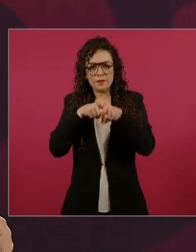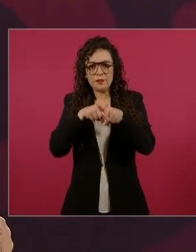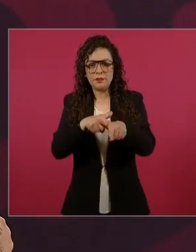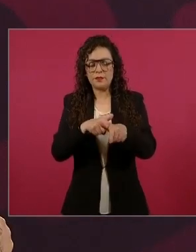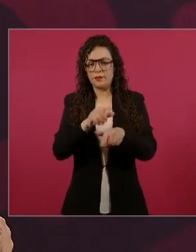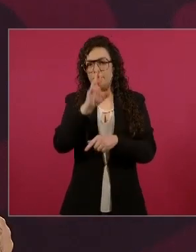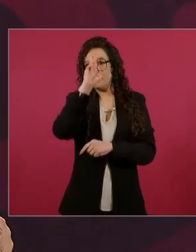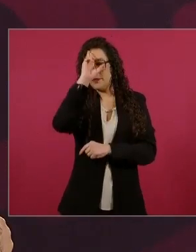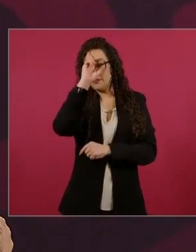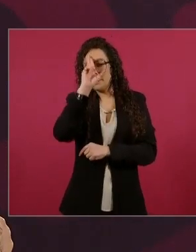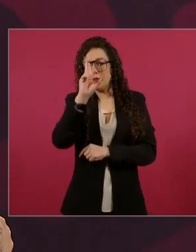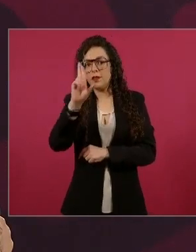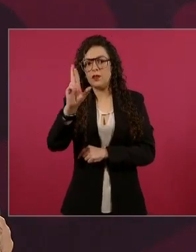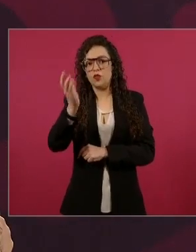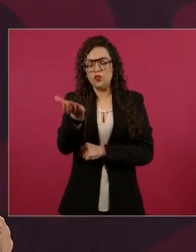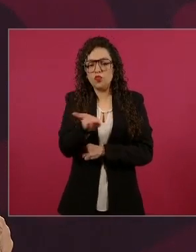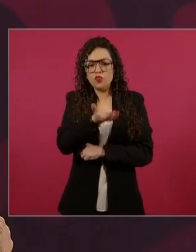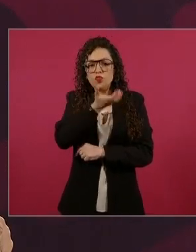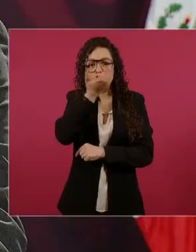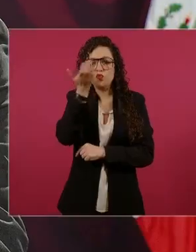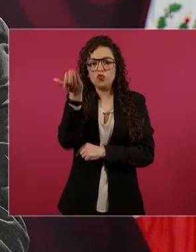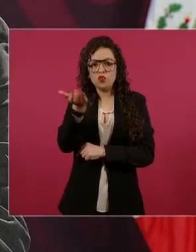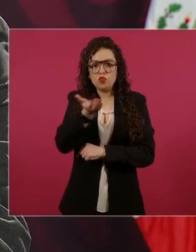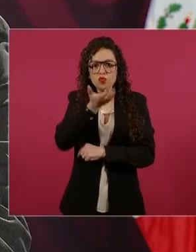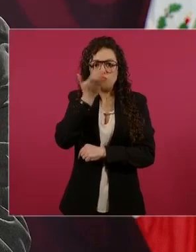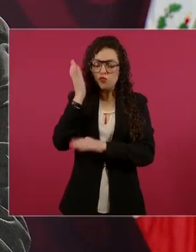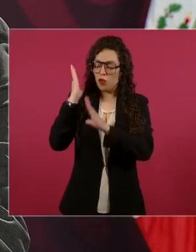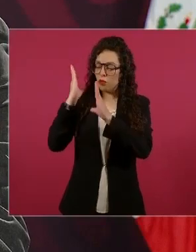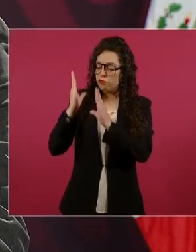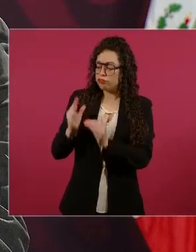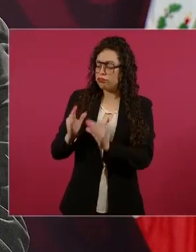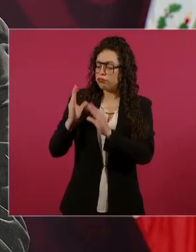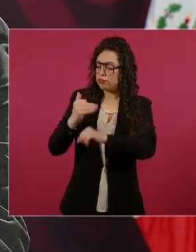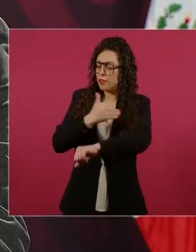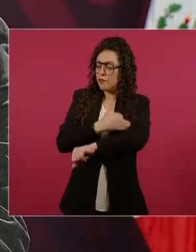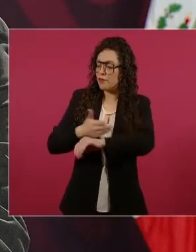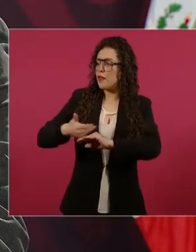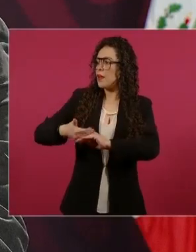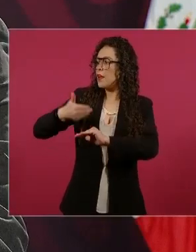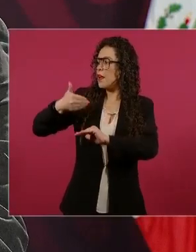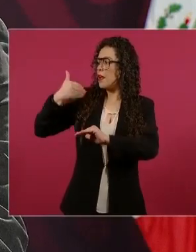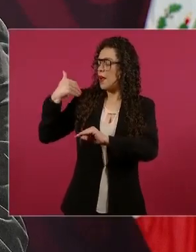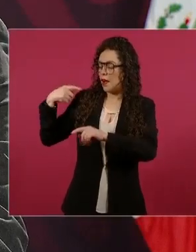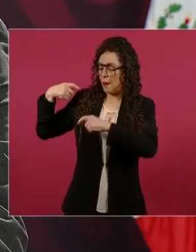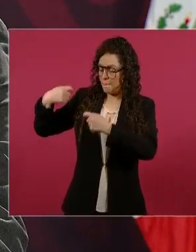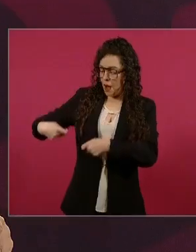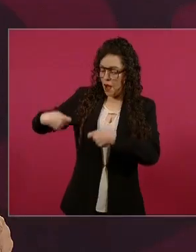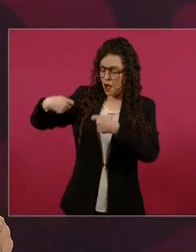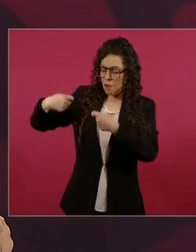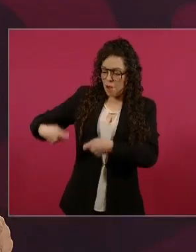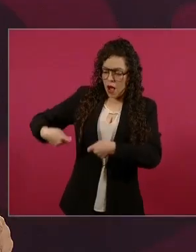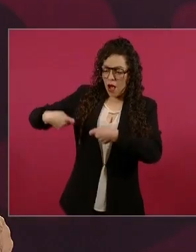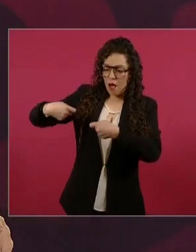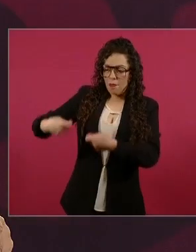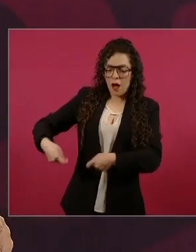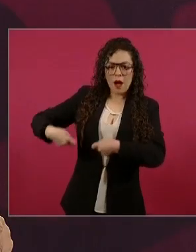nuestras tradiciones, apoyarnos mucho